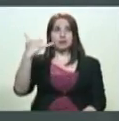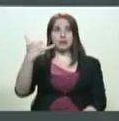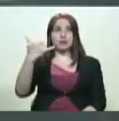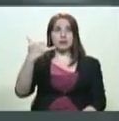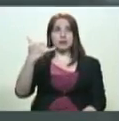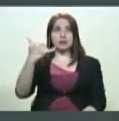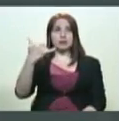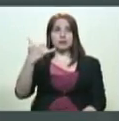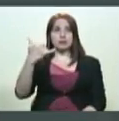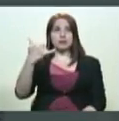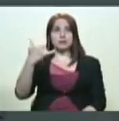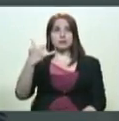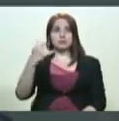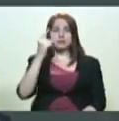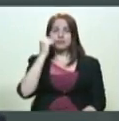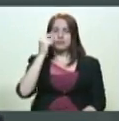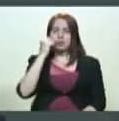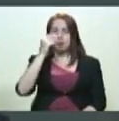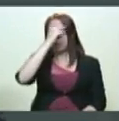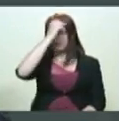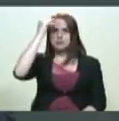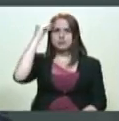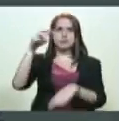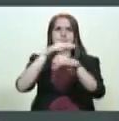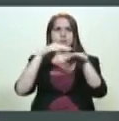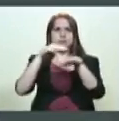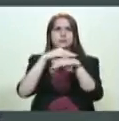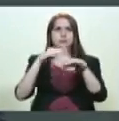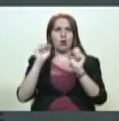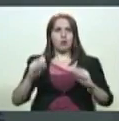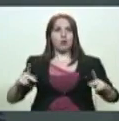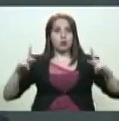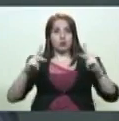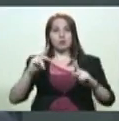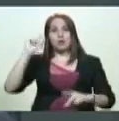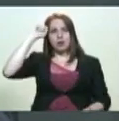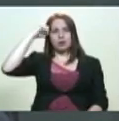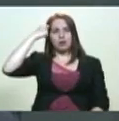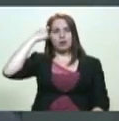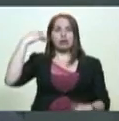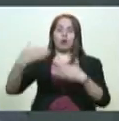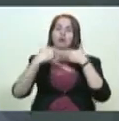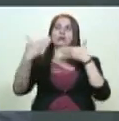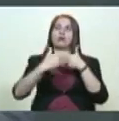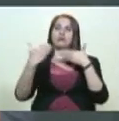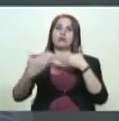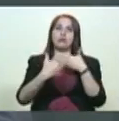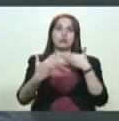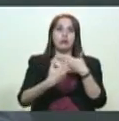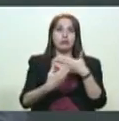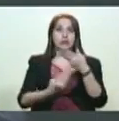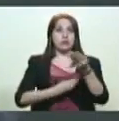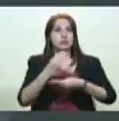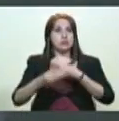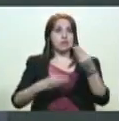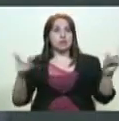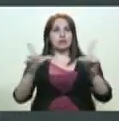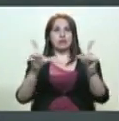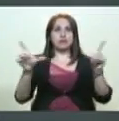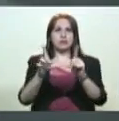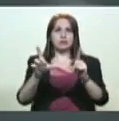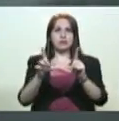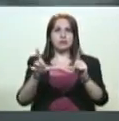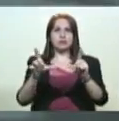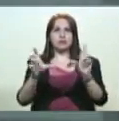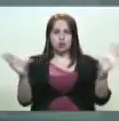en jefe Vladimir Padrino López. Ahí, bueno, no sé si la oportunidad de recordar lo que vienen haciendo estos ataques que además en la mediática, el ataque al